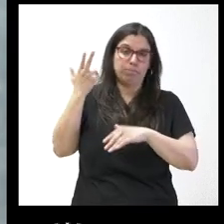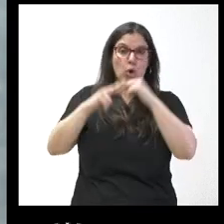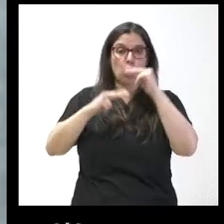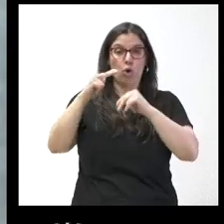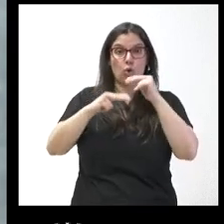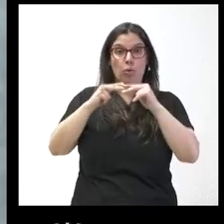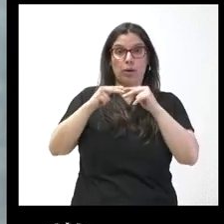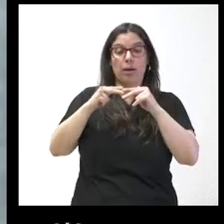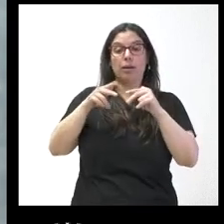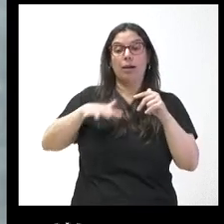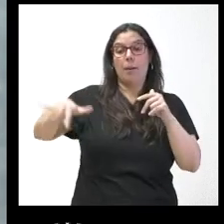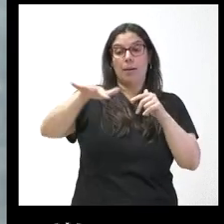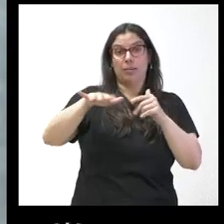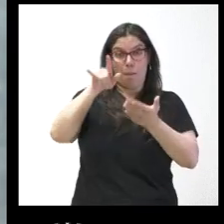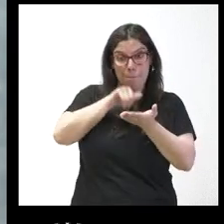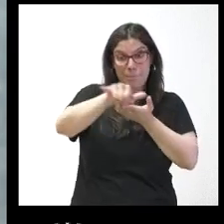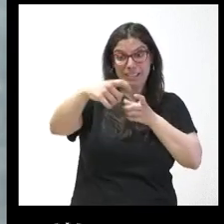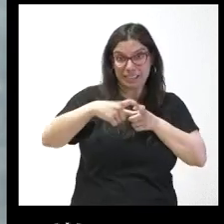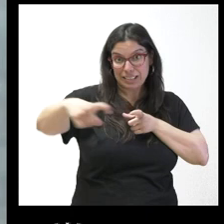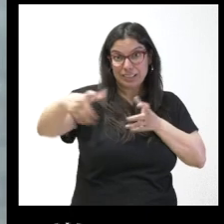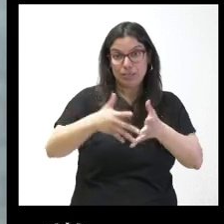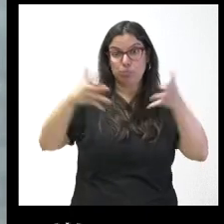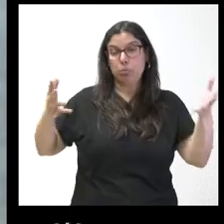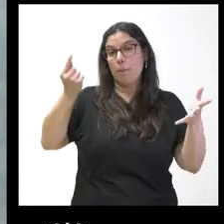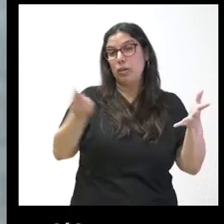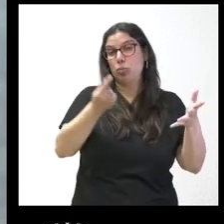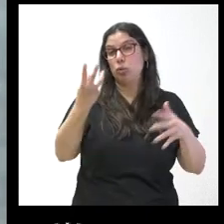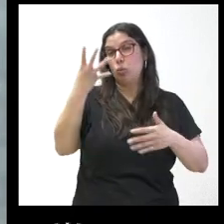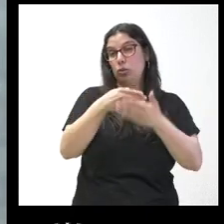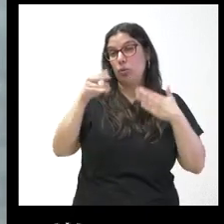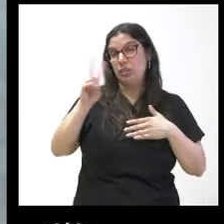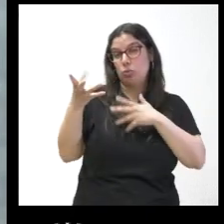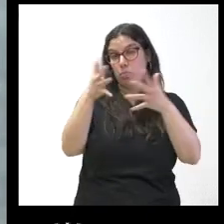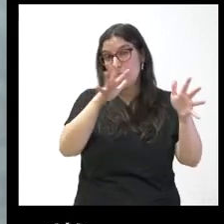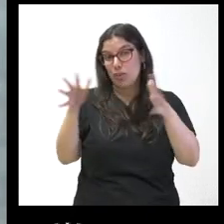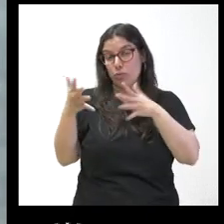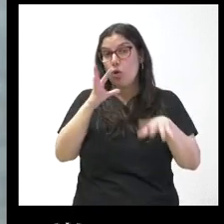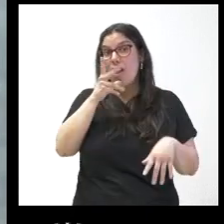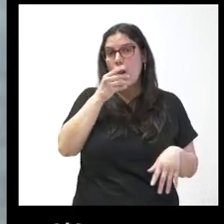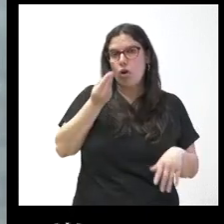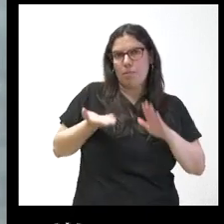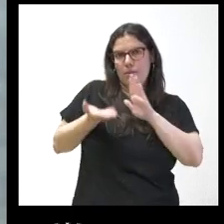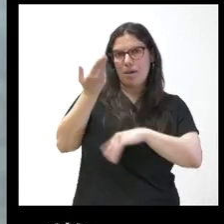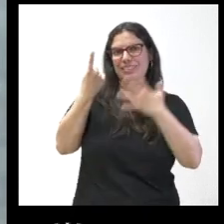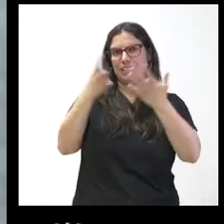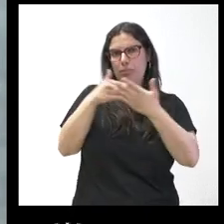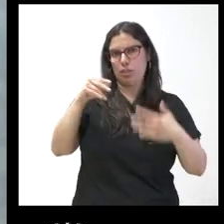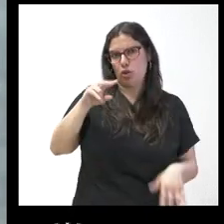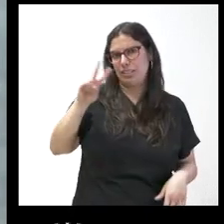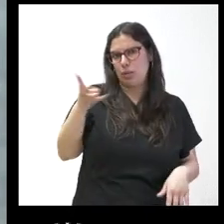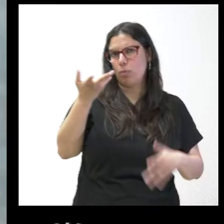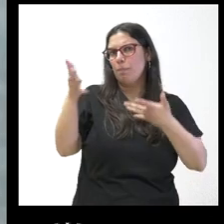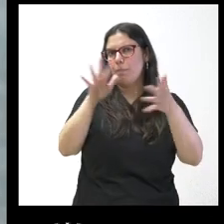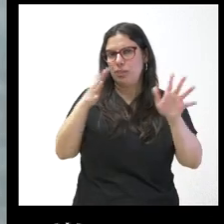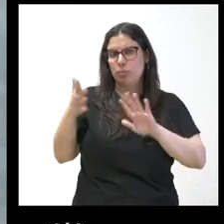Encarnamuño de la pista que estaban presupuestadas en unos 4 millones de euros pues se irían a unos 6 millones aproximadamente